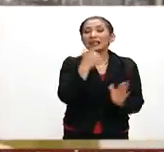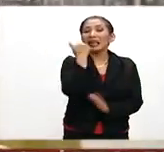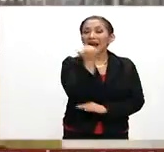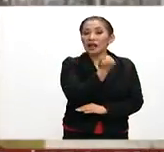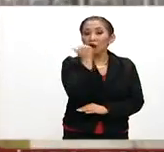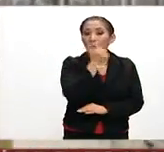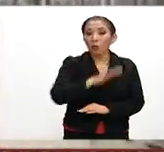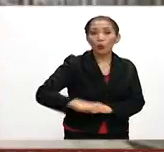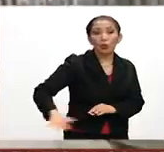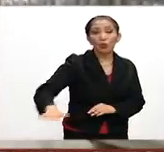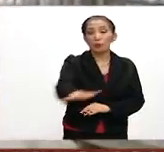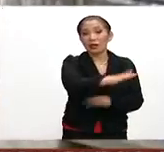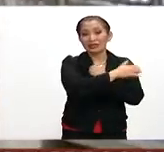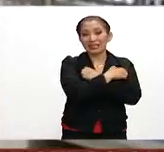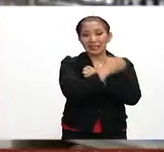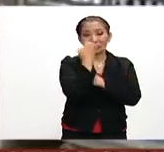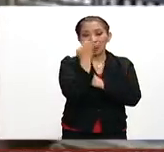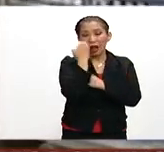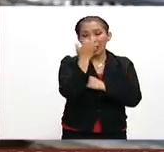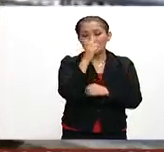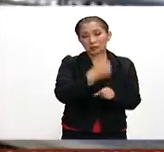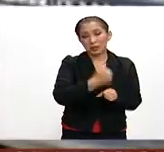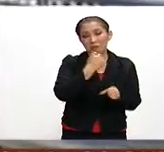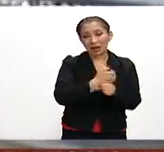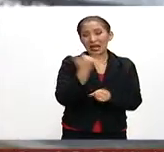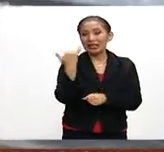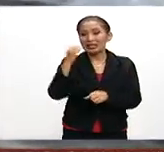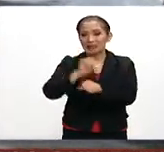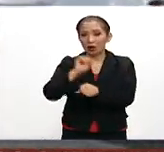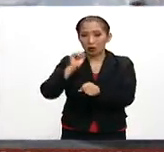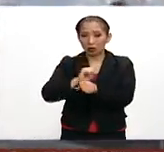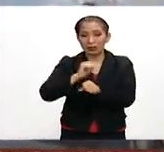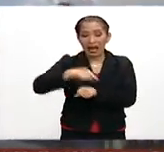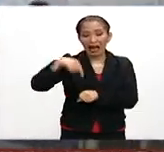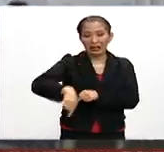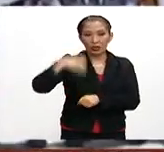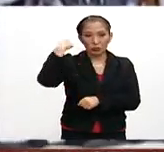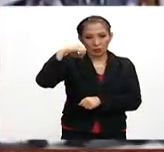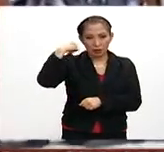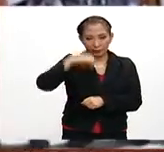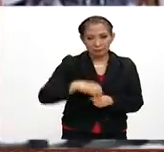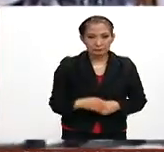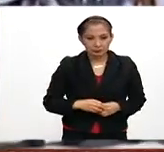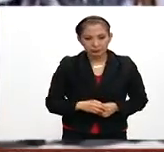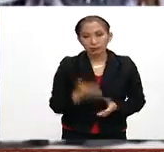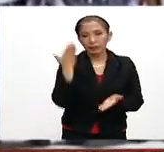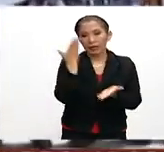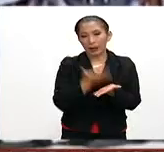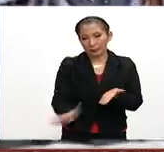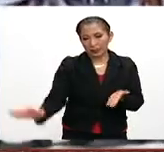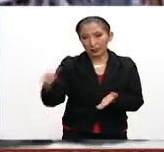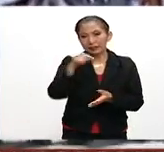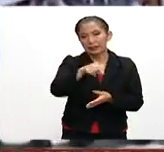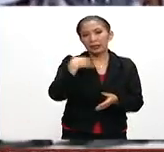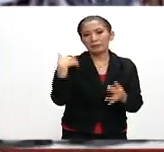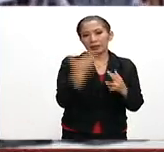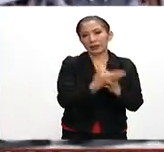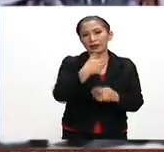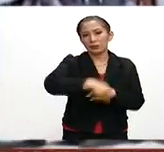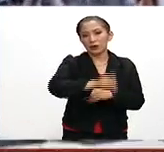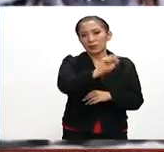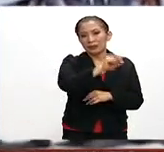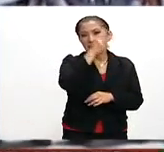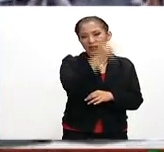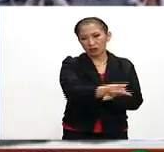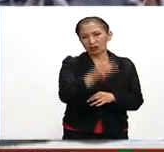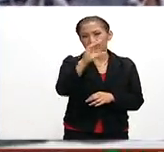estudiantes de escuelas primarias y secundarias aquí en Oaxaca. Por su parte también la sección 22 de